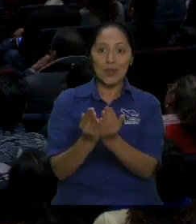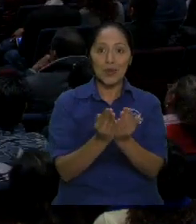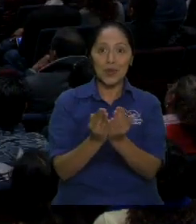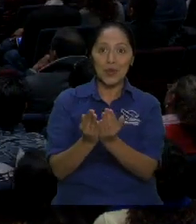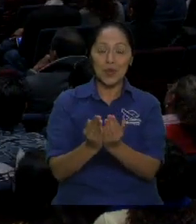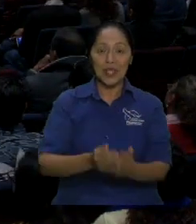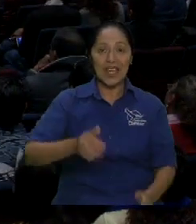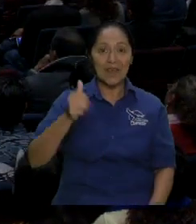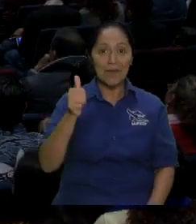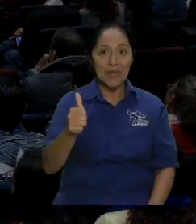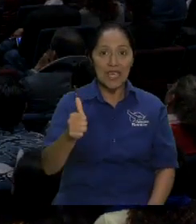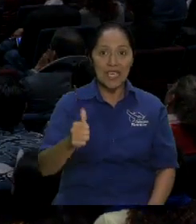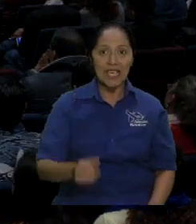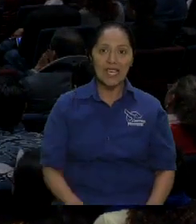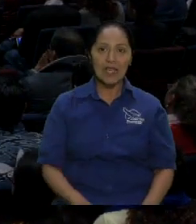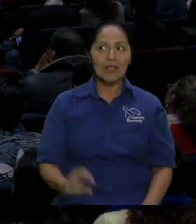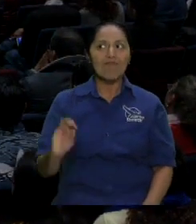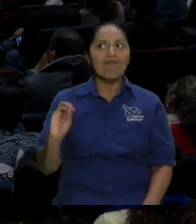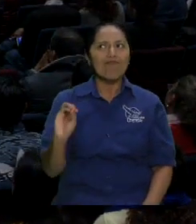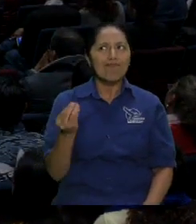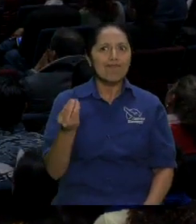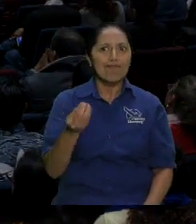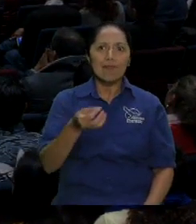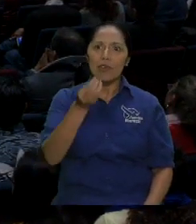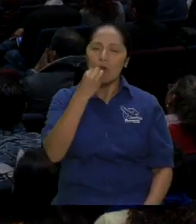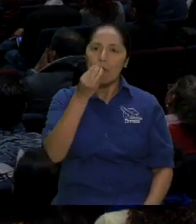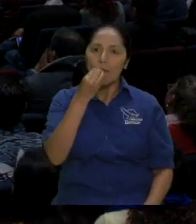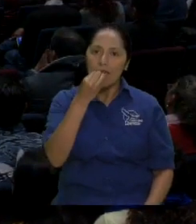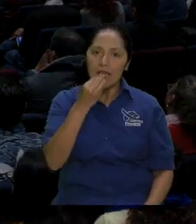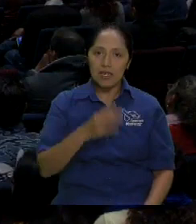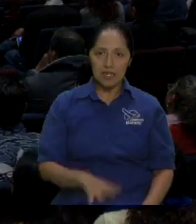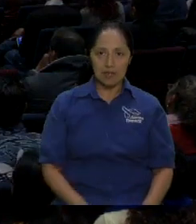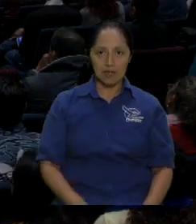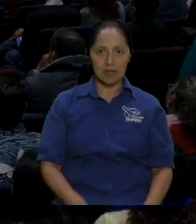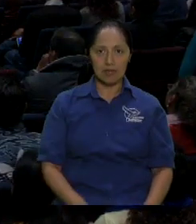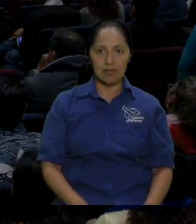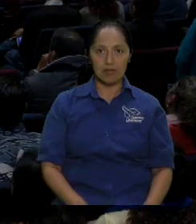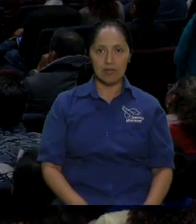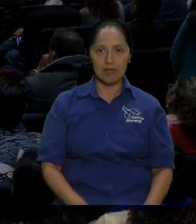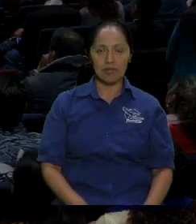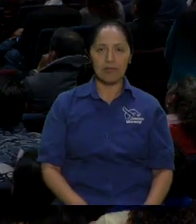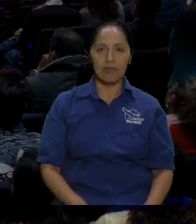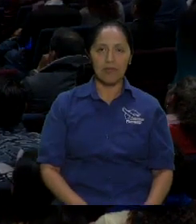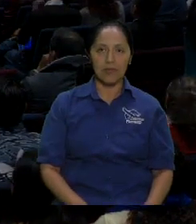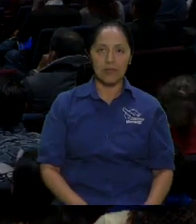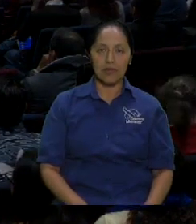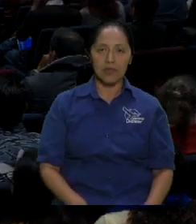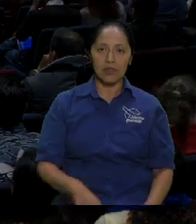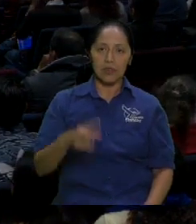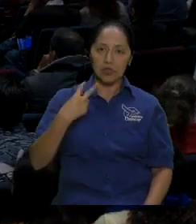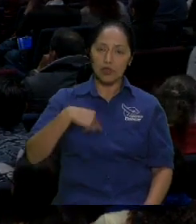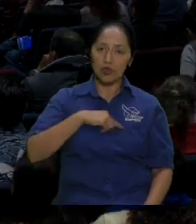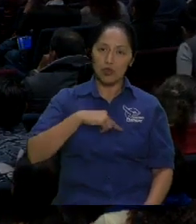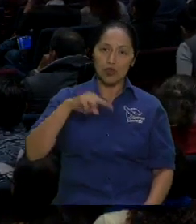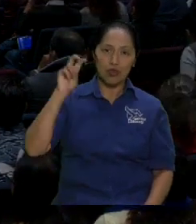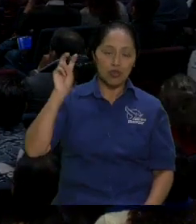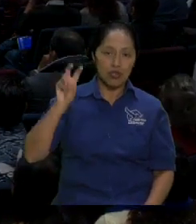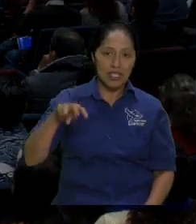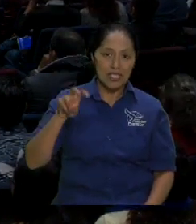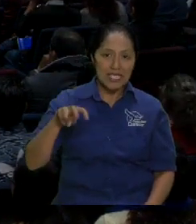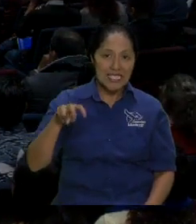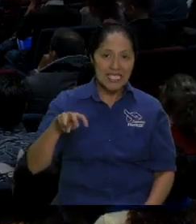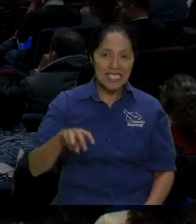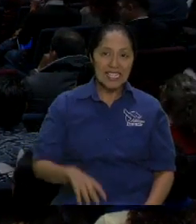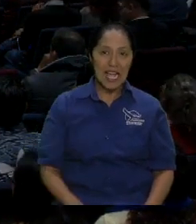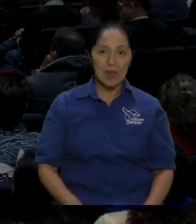que le dijera a uno, mire, usted necesita comer esto, esto para usted no sirve, esto nos haría desgraciada la vida